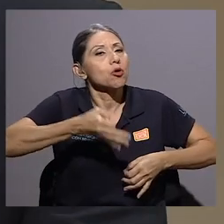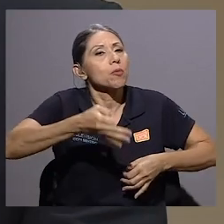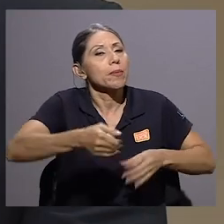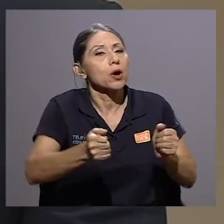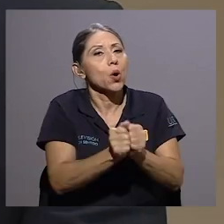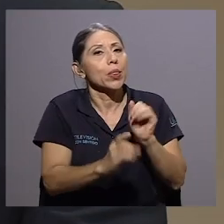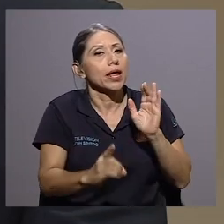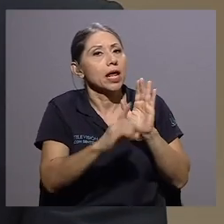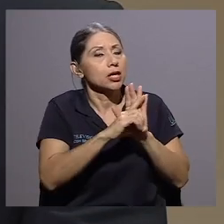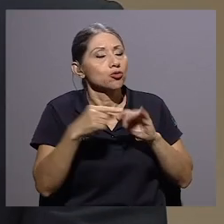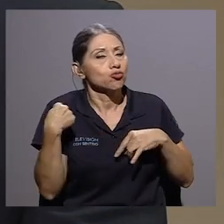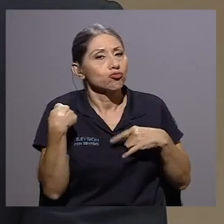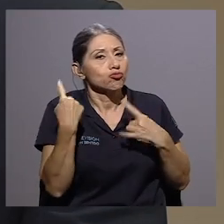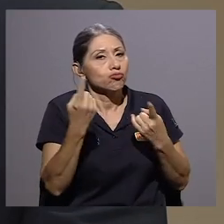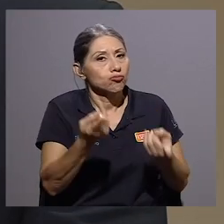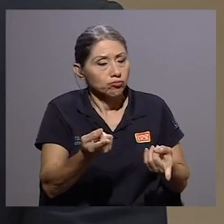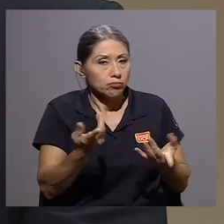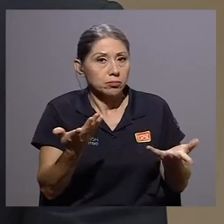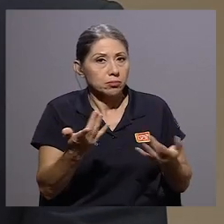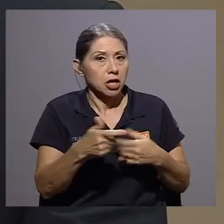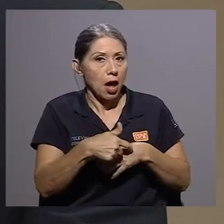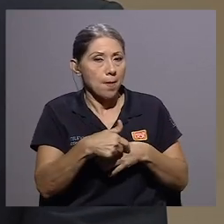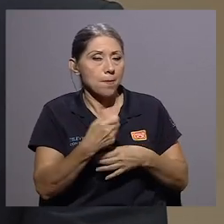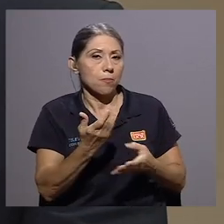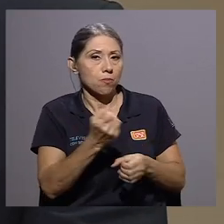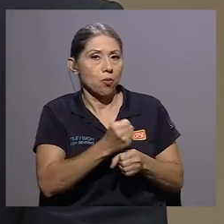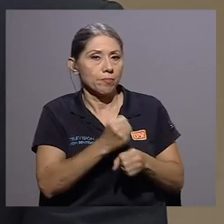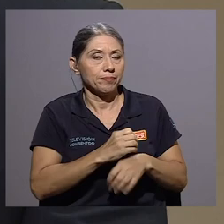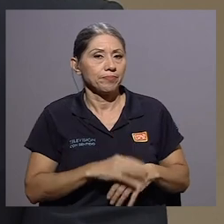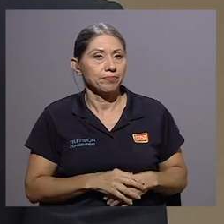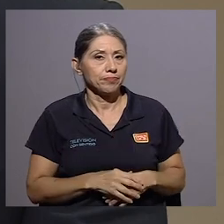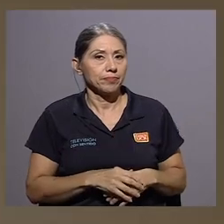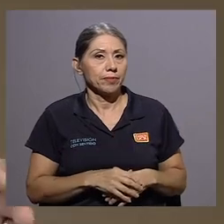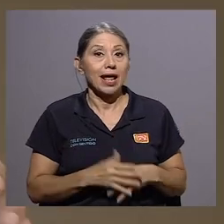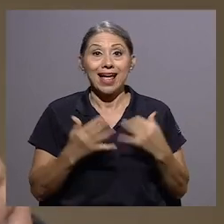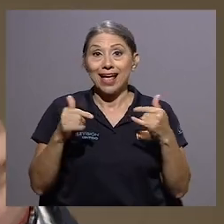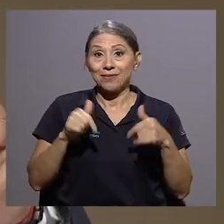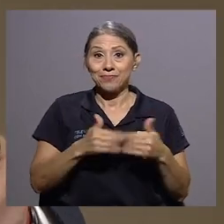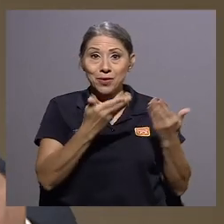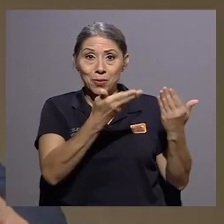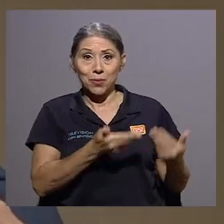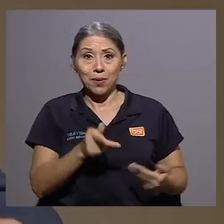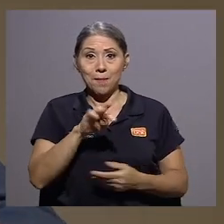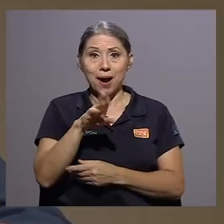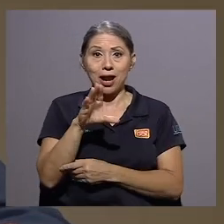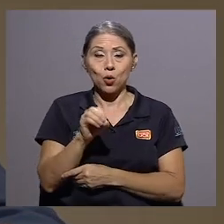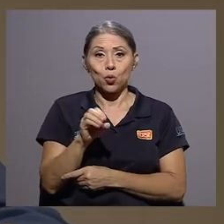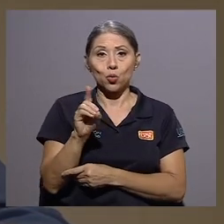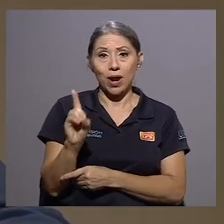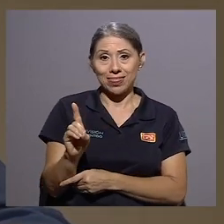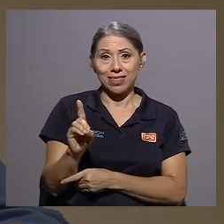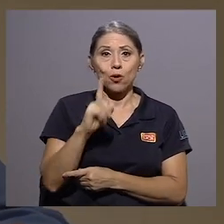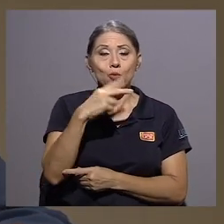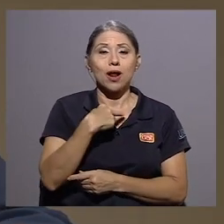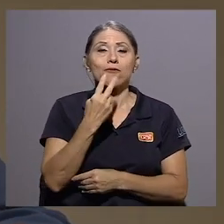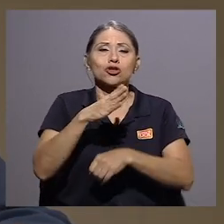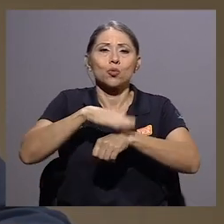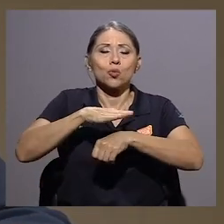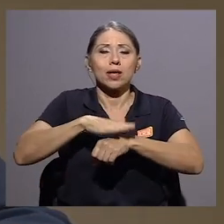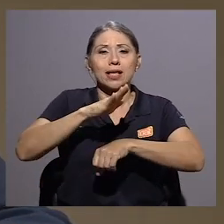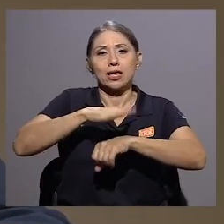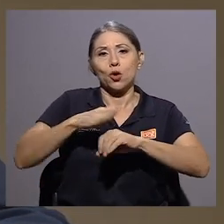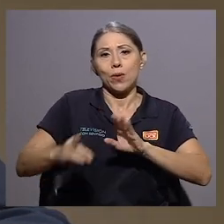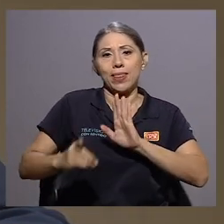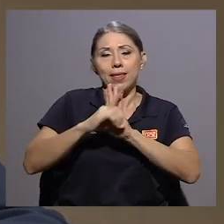labores cotidianas con sus derechos como los ha venido haciendo funcionalmente durante todo el tiempo que ha estado funcionando para esa empresa. Estamos con Don